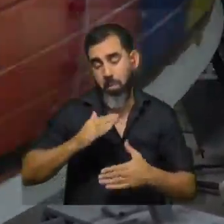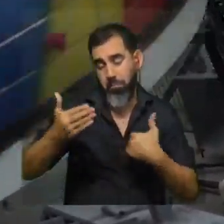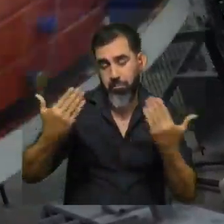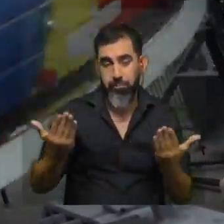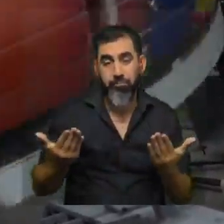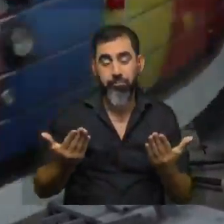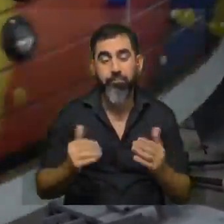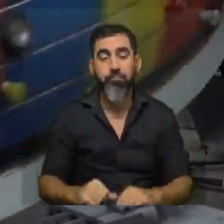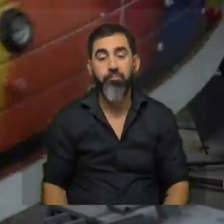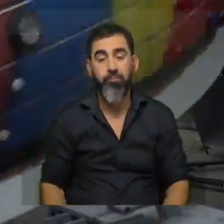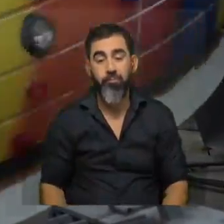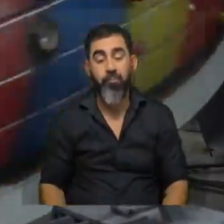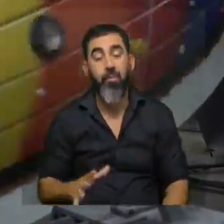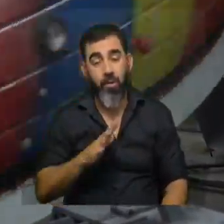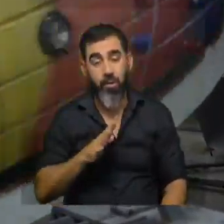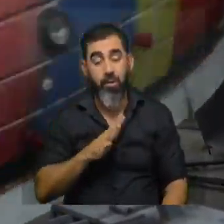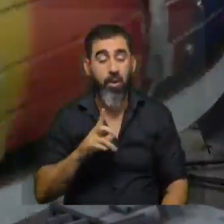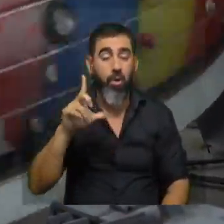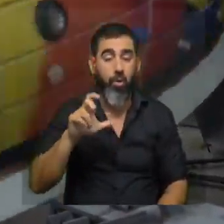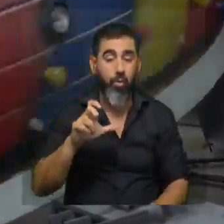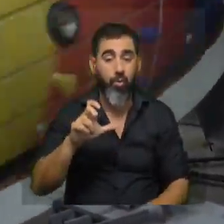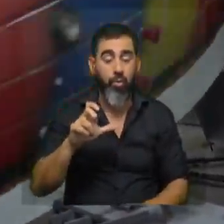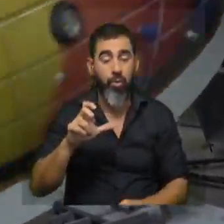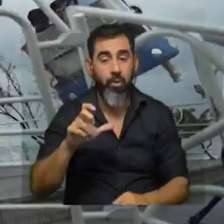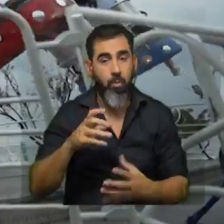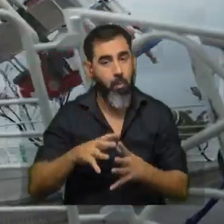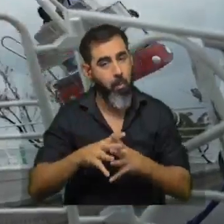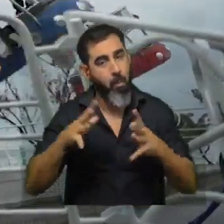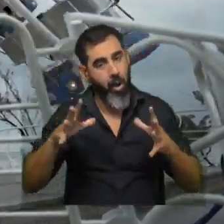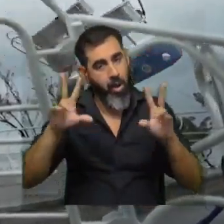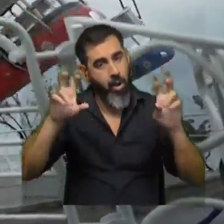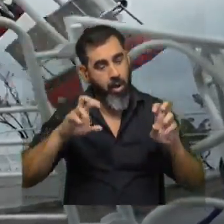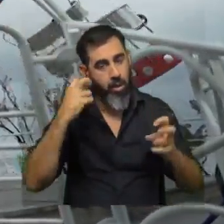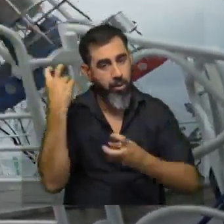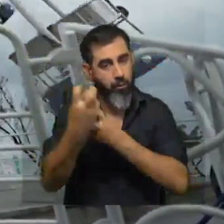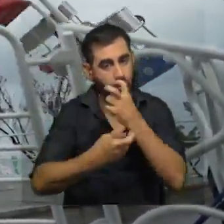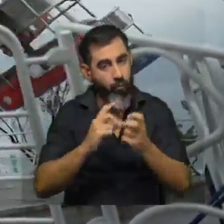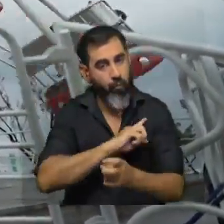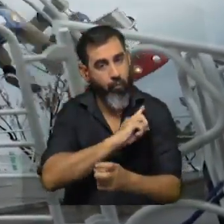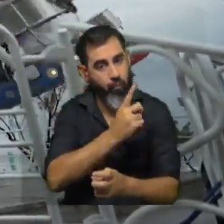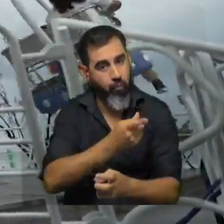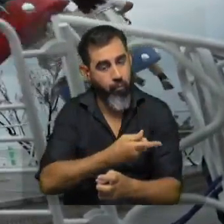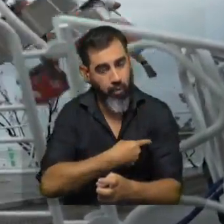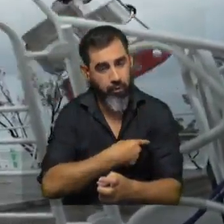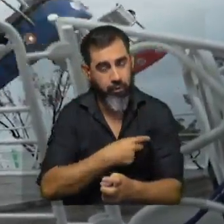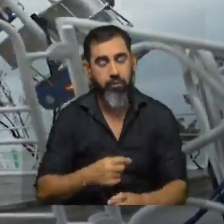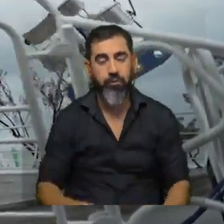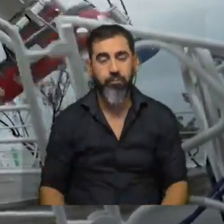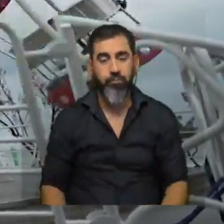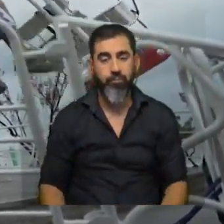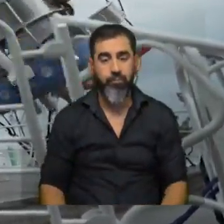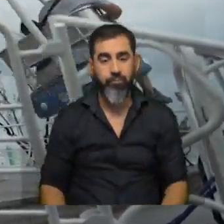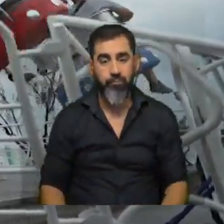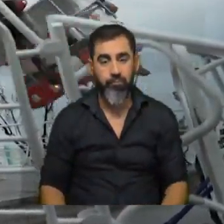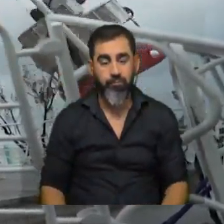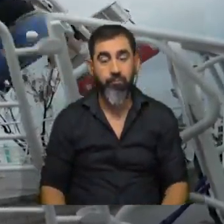y se producen obviamente aceleraciones mucho más grandes que en este caso o sea fuerzas que son varias veces su peso que son las